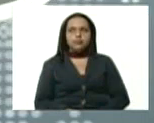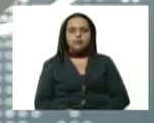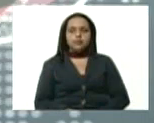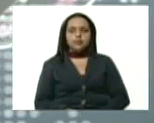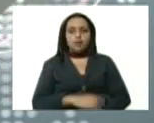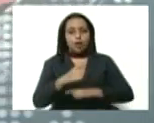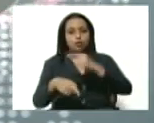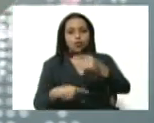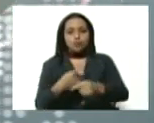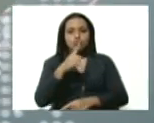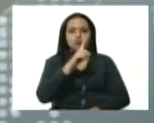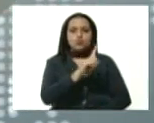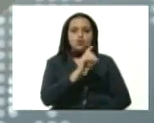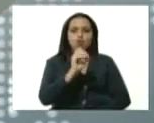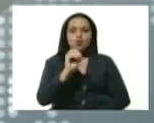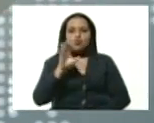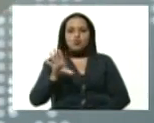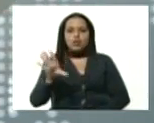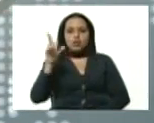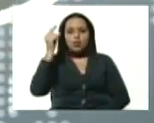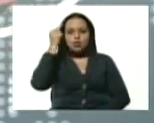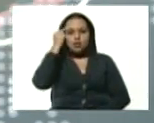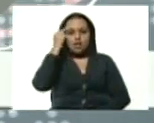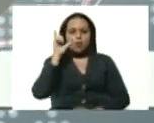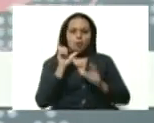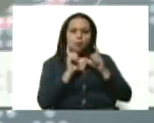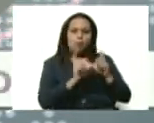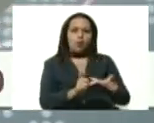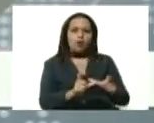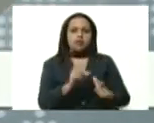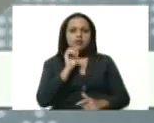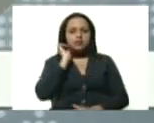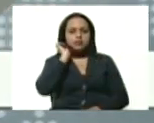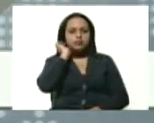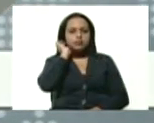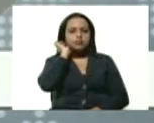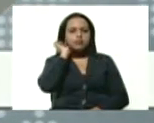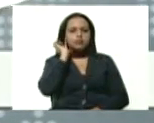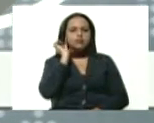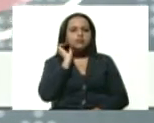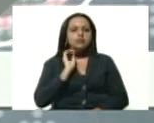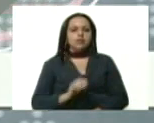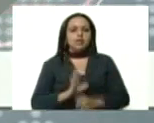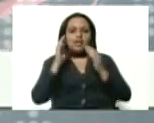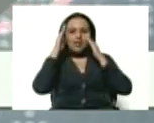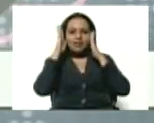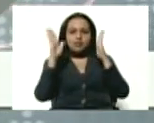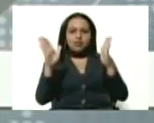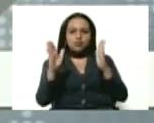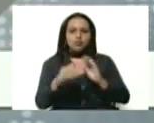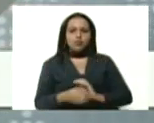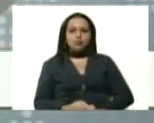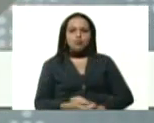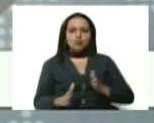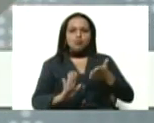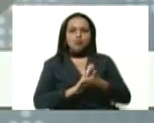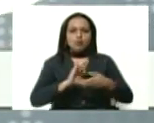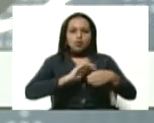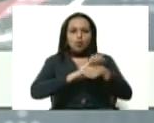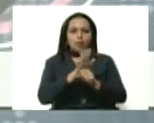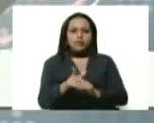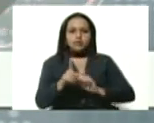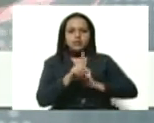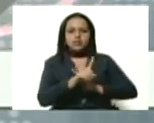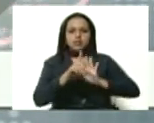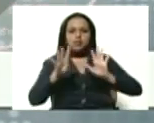105 días de cuarentena estricta y de atención a la pandemia por COVID